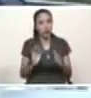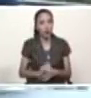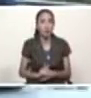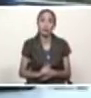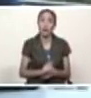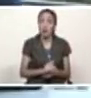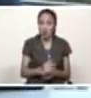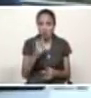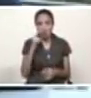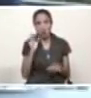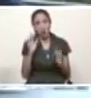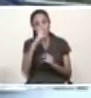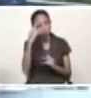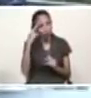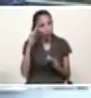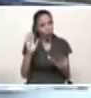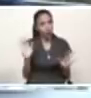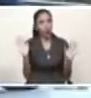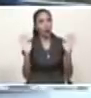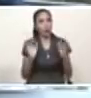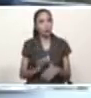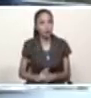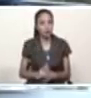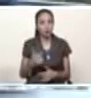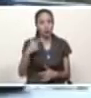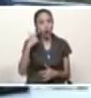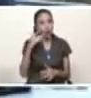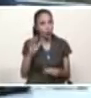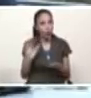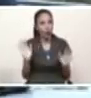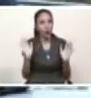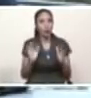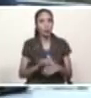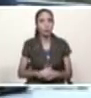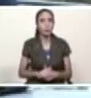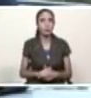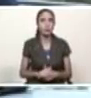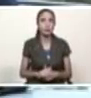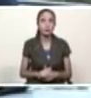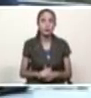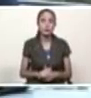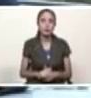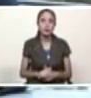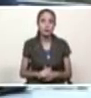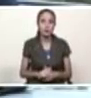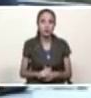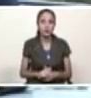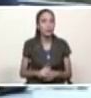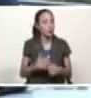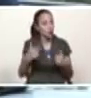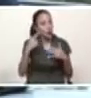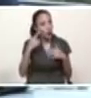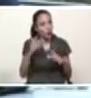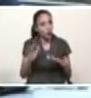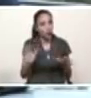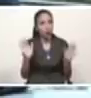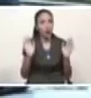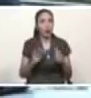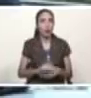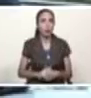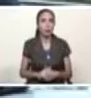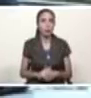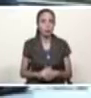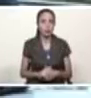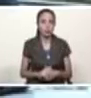ojos de maipen vi un brillo extraño en los ojos de maipen aspirando a la silla presidencial